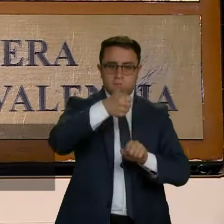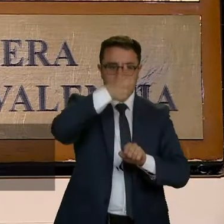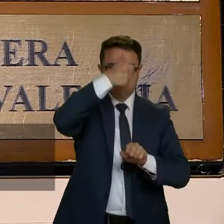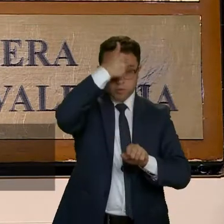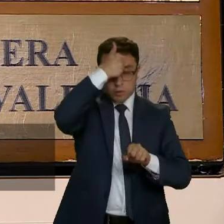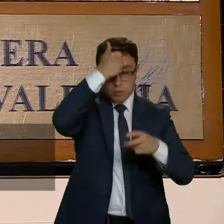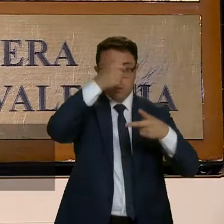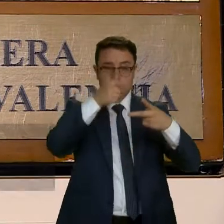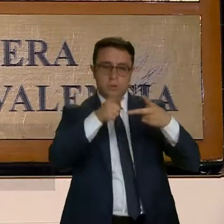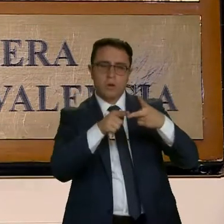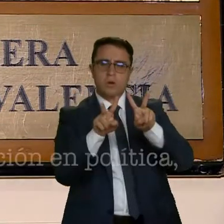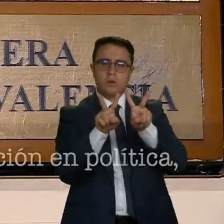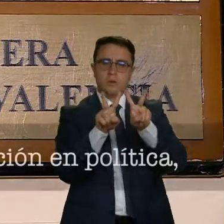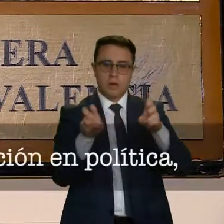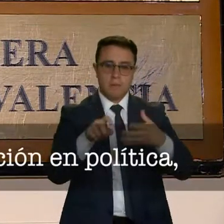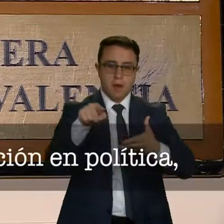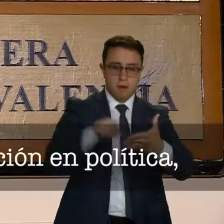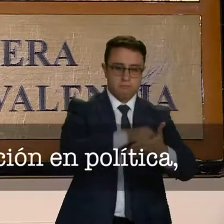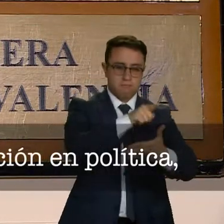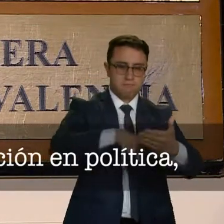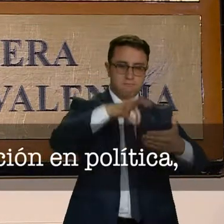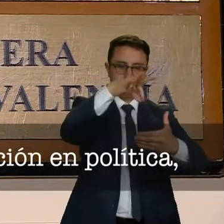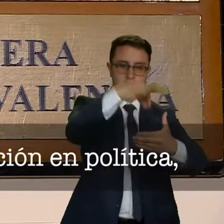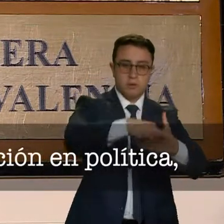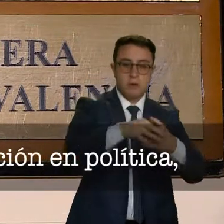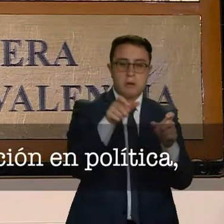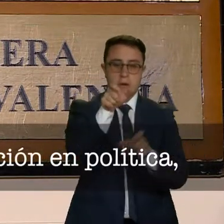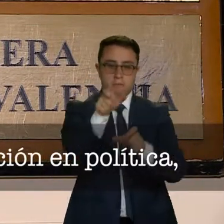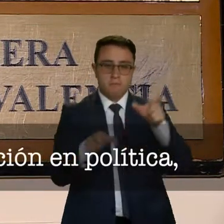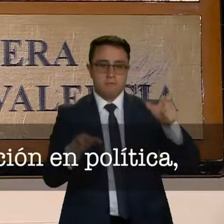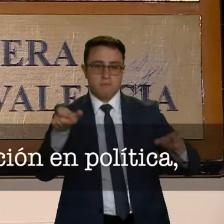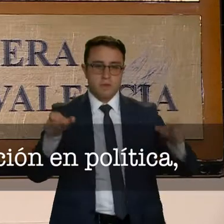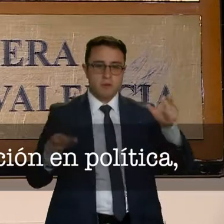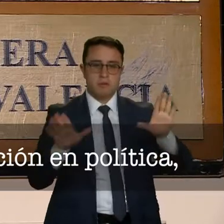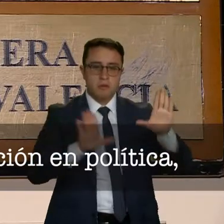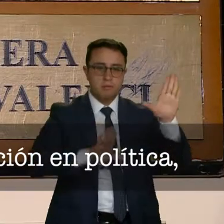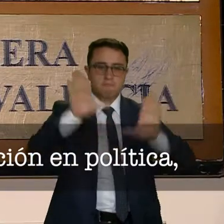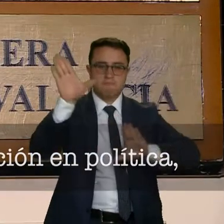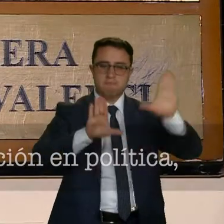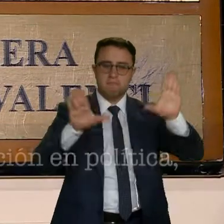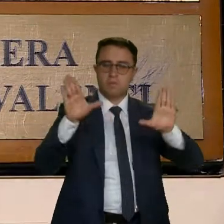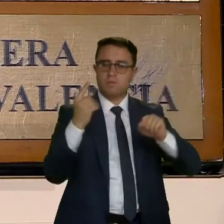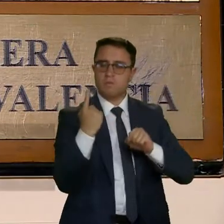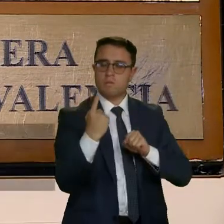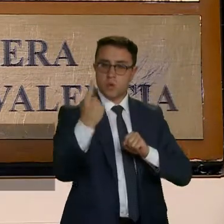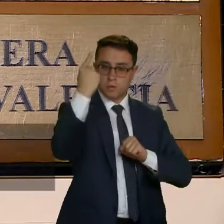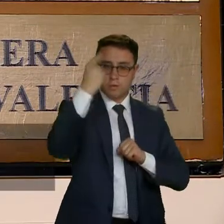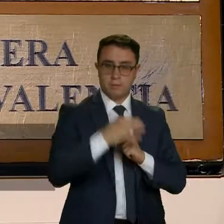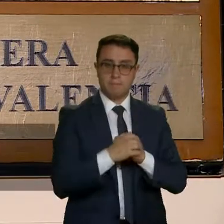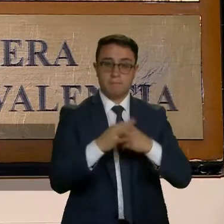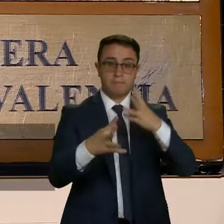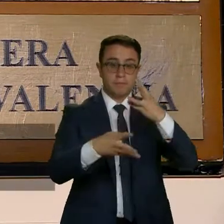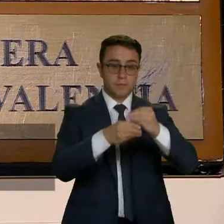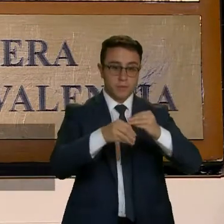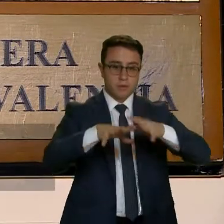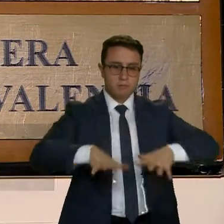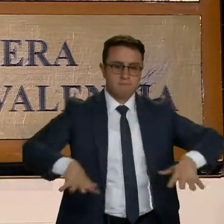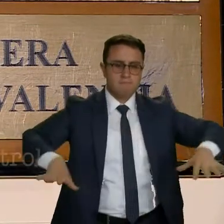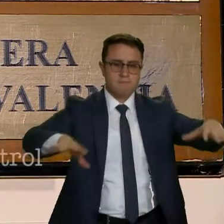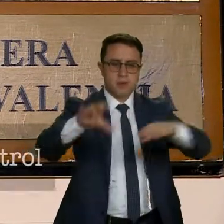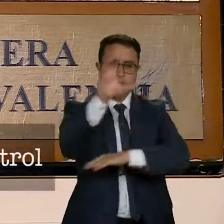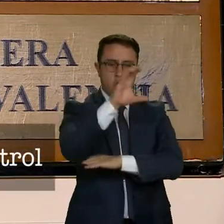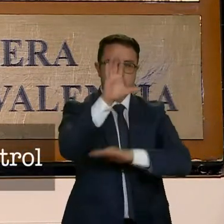electorales, participación ciudadana y participación en política, organización territorial,